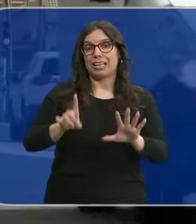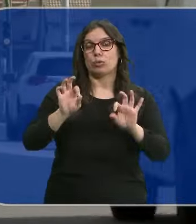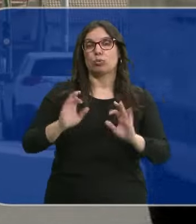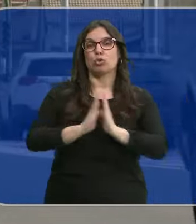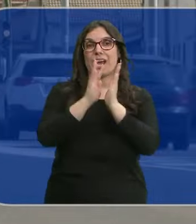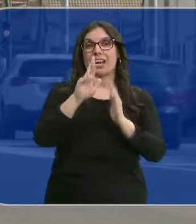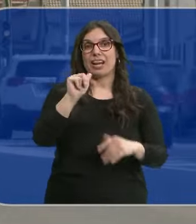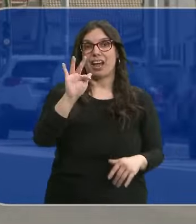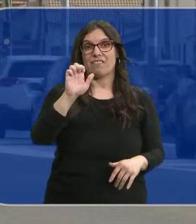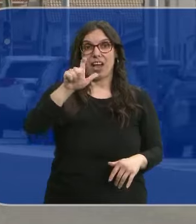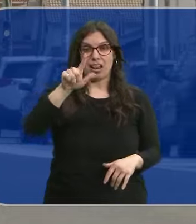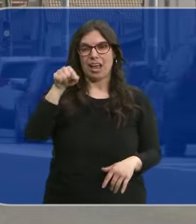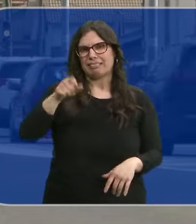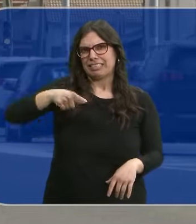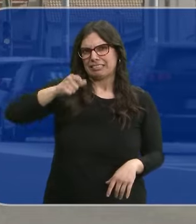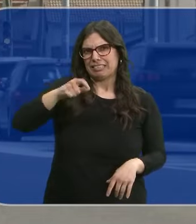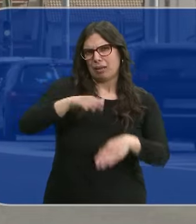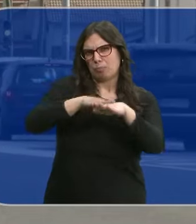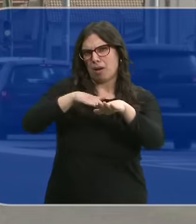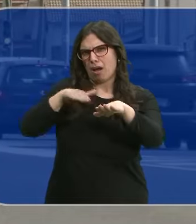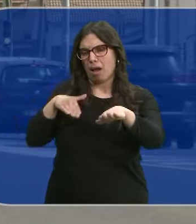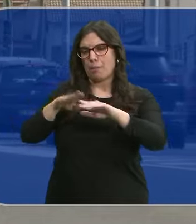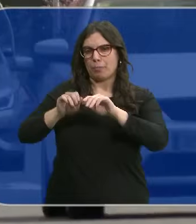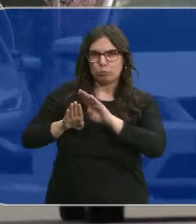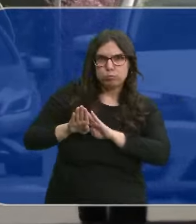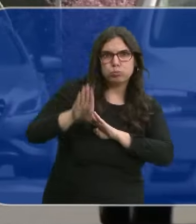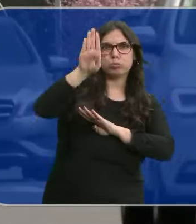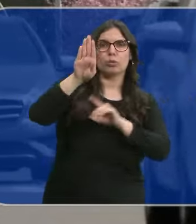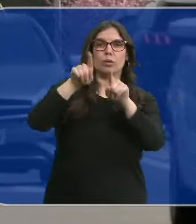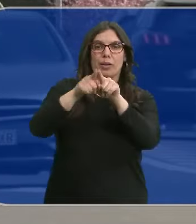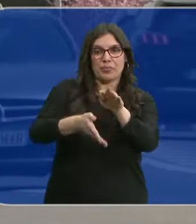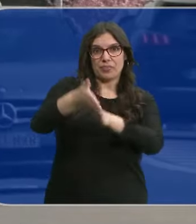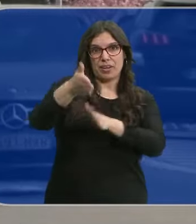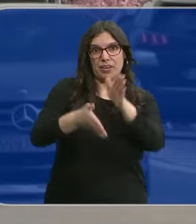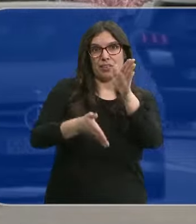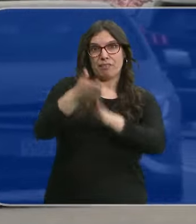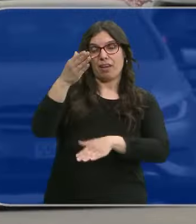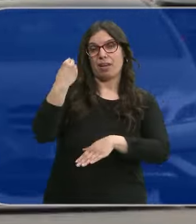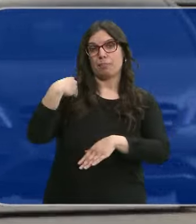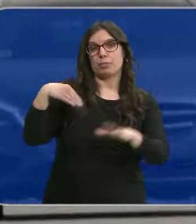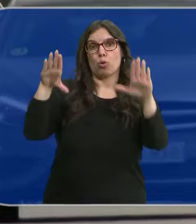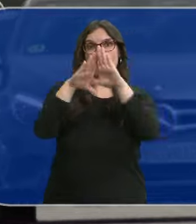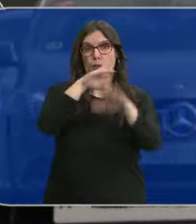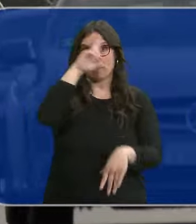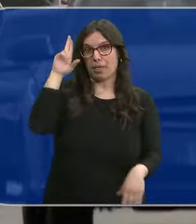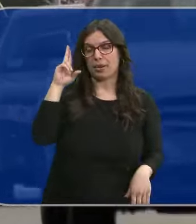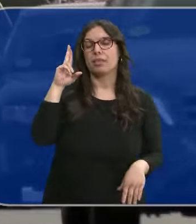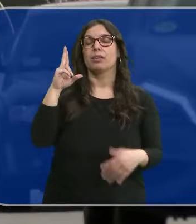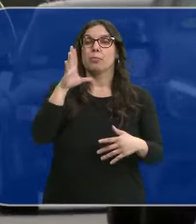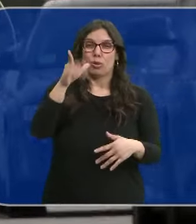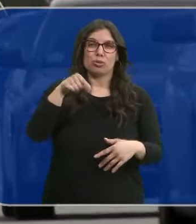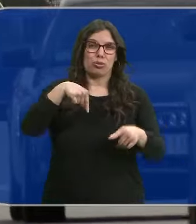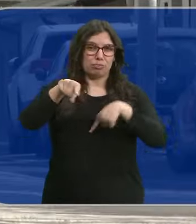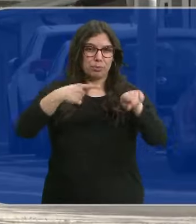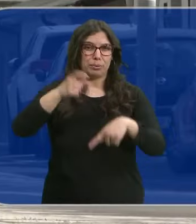por San Rafael. Es el punto de inicio para subir el Alto del León, que es por donde se entra y se sale de la Comunidad de Madrid. De ahí la